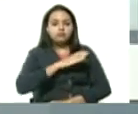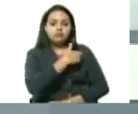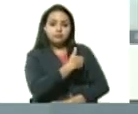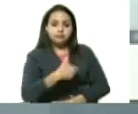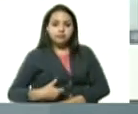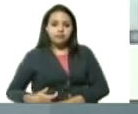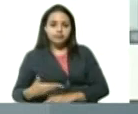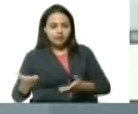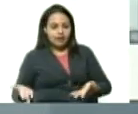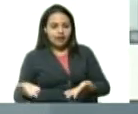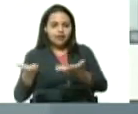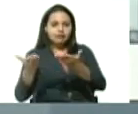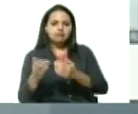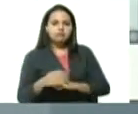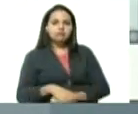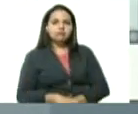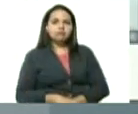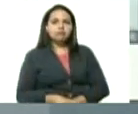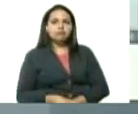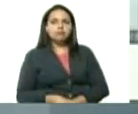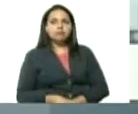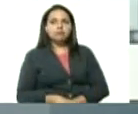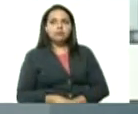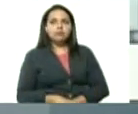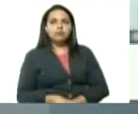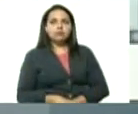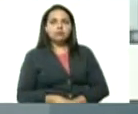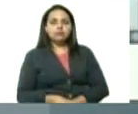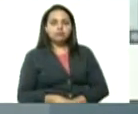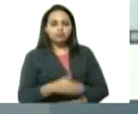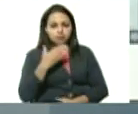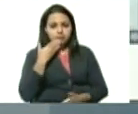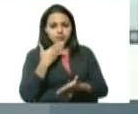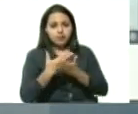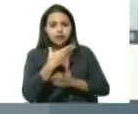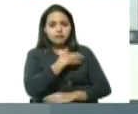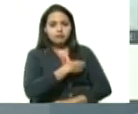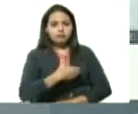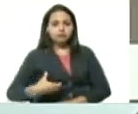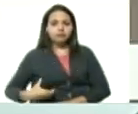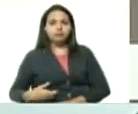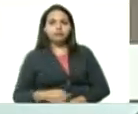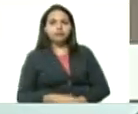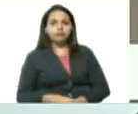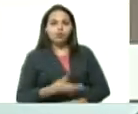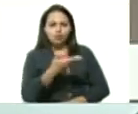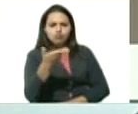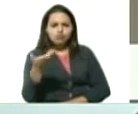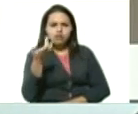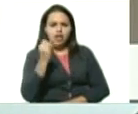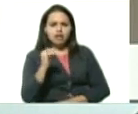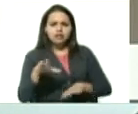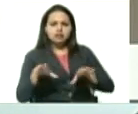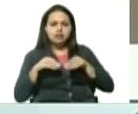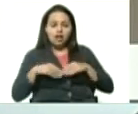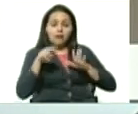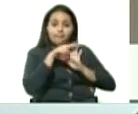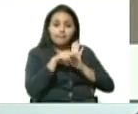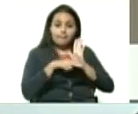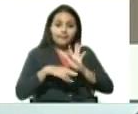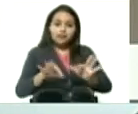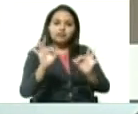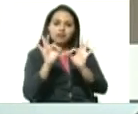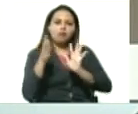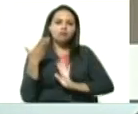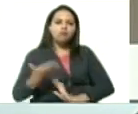adelante por favor gracias presidente bueno usted ha tomado medidas siempre muy oportunas